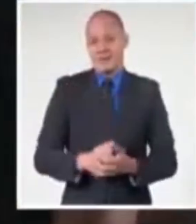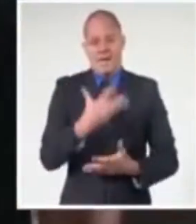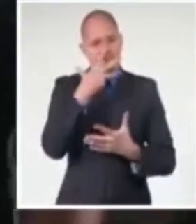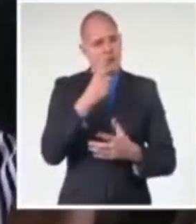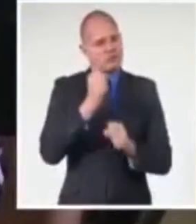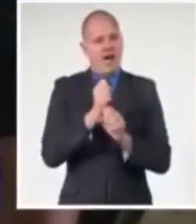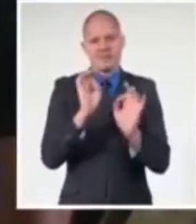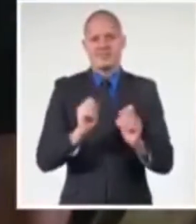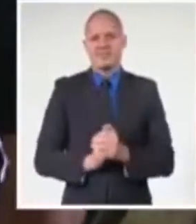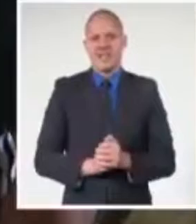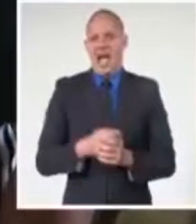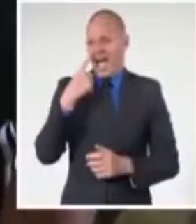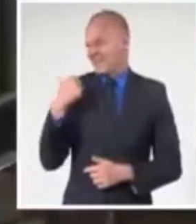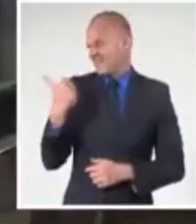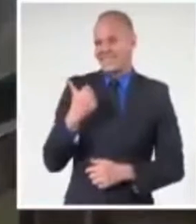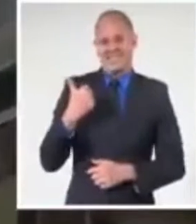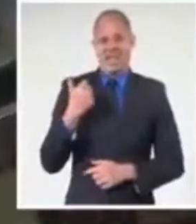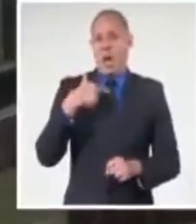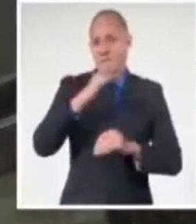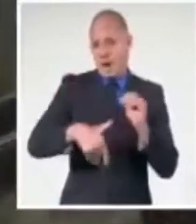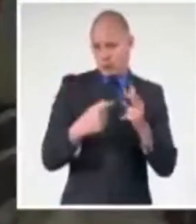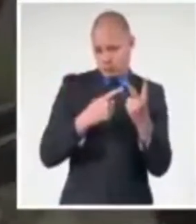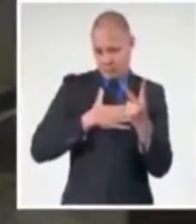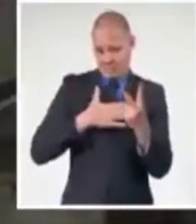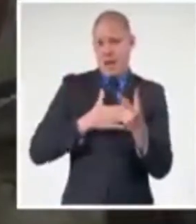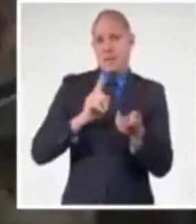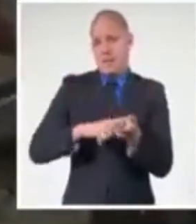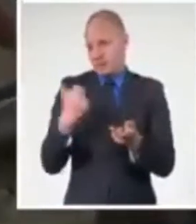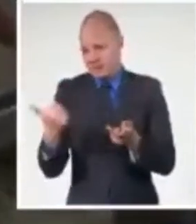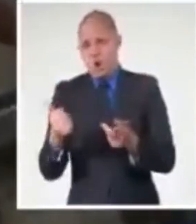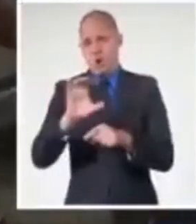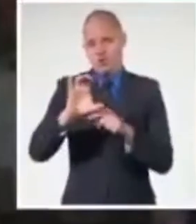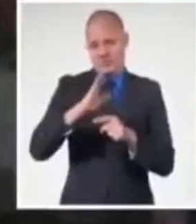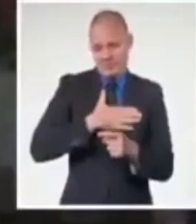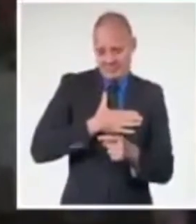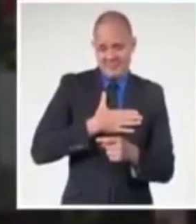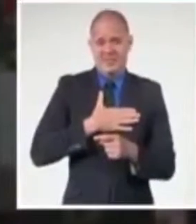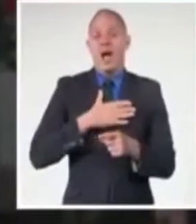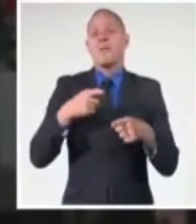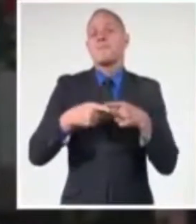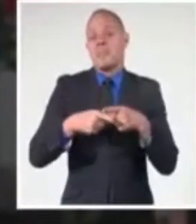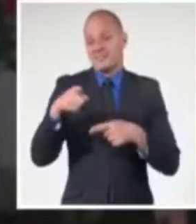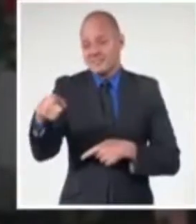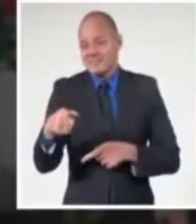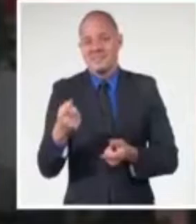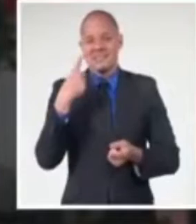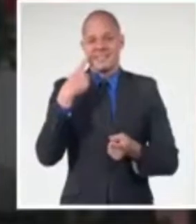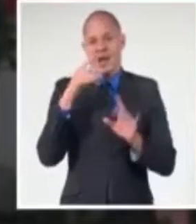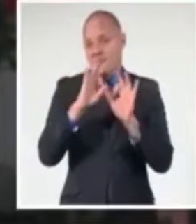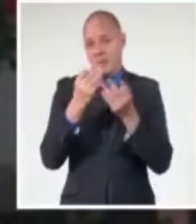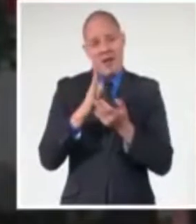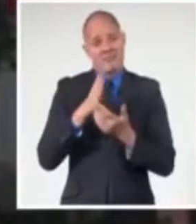Está prácticamente toda la familia. O mis dos hermanos, mi papá, mi cuñada, el primo mío es el operario de Plasma.